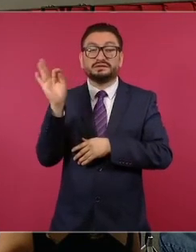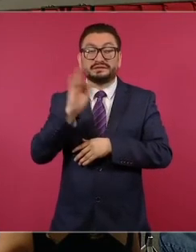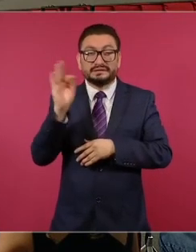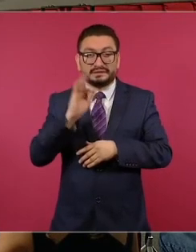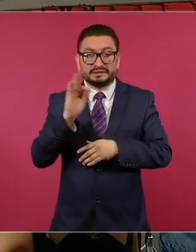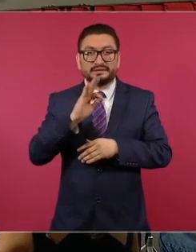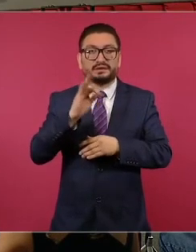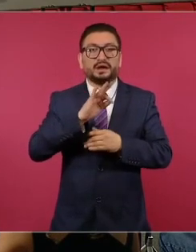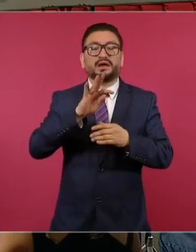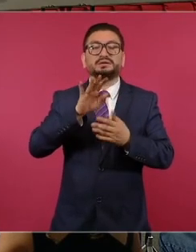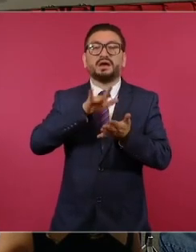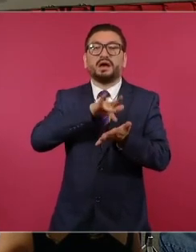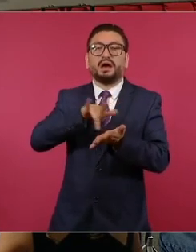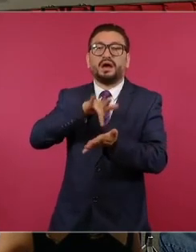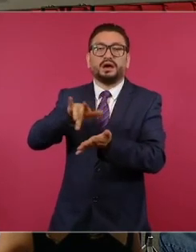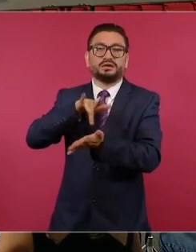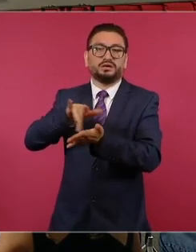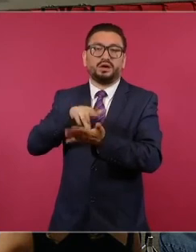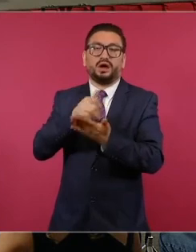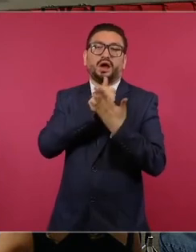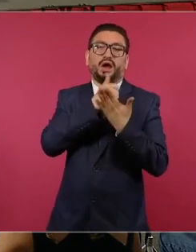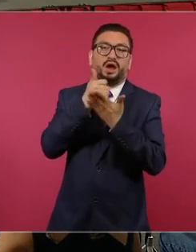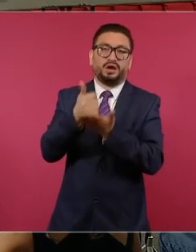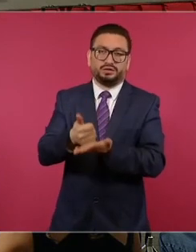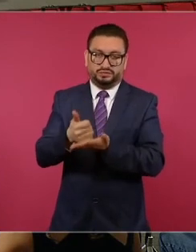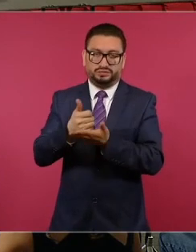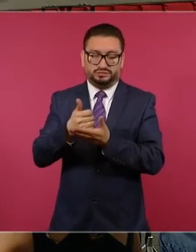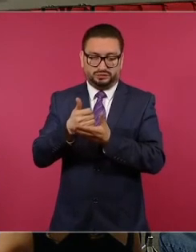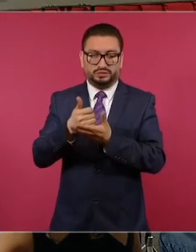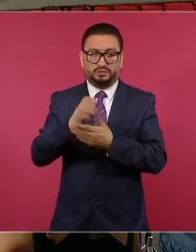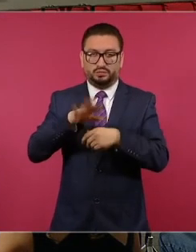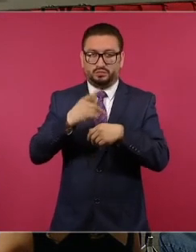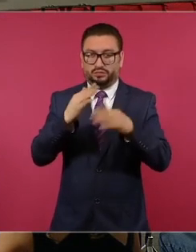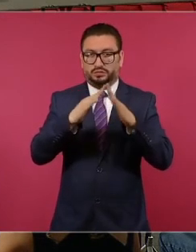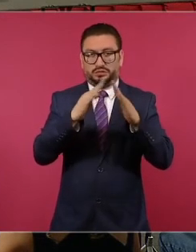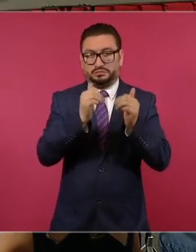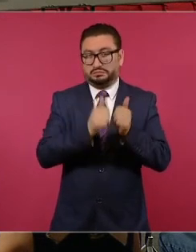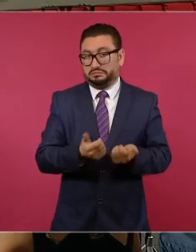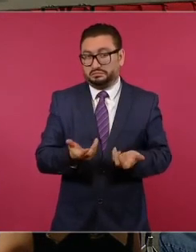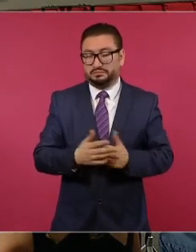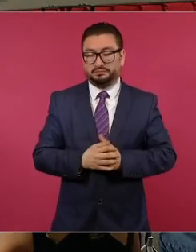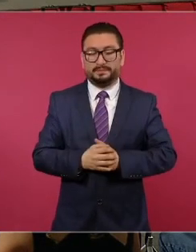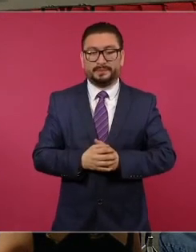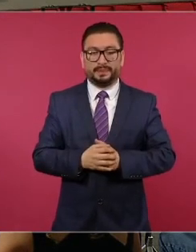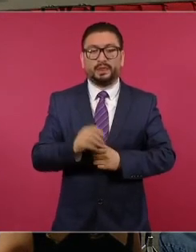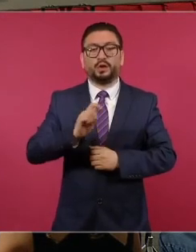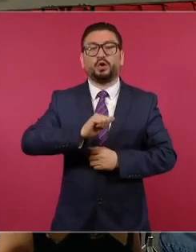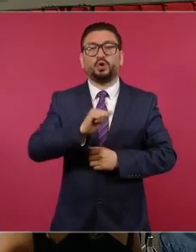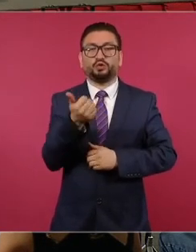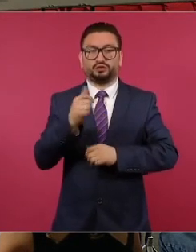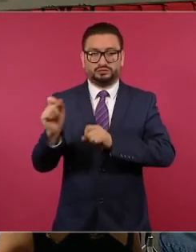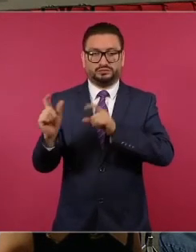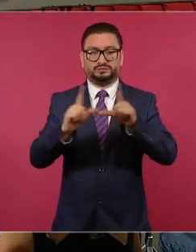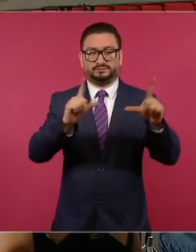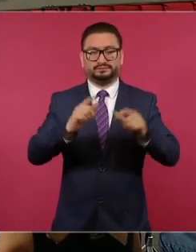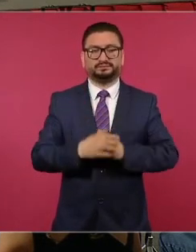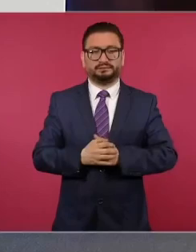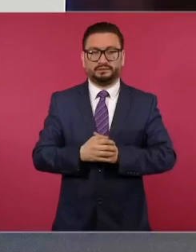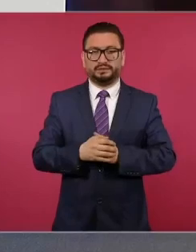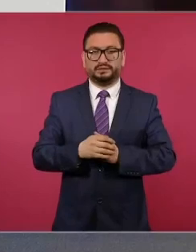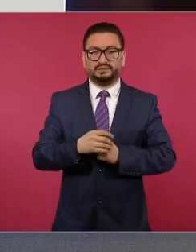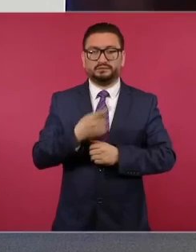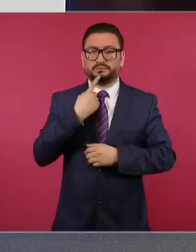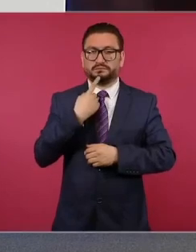recibiendo ayuda humanitaria cuando estaban retenidos. Adelante. Este otro caso es el